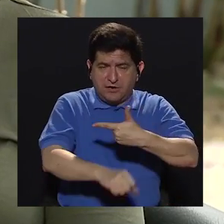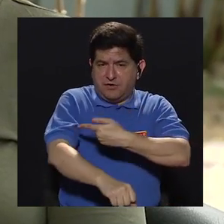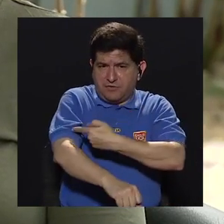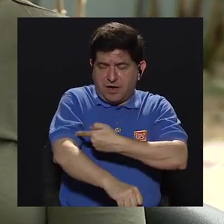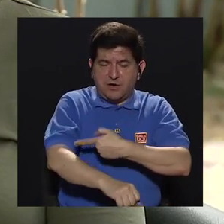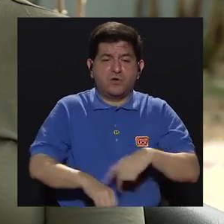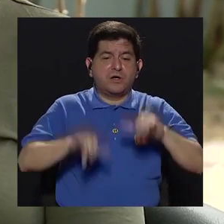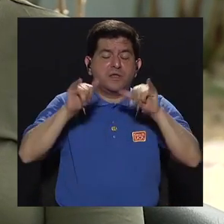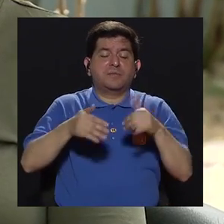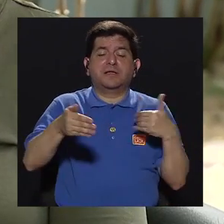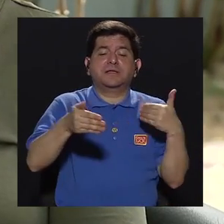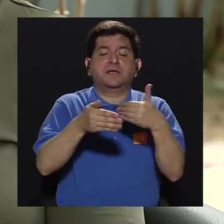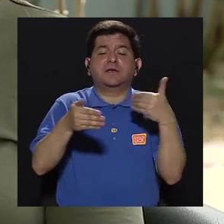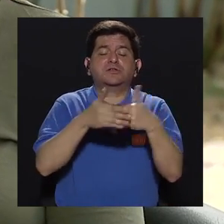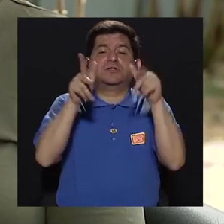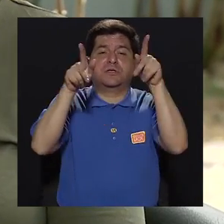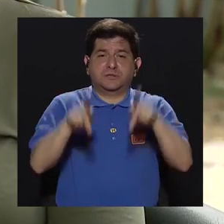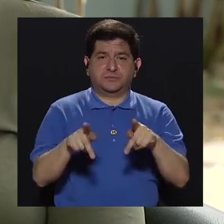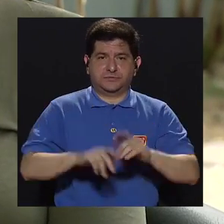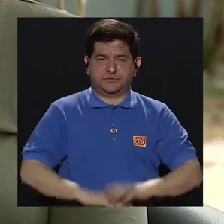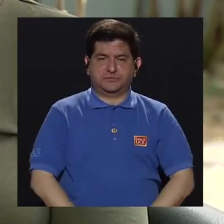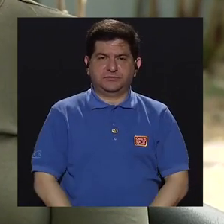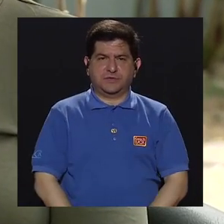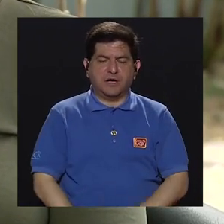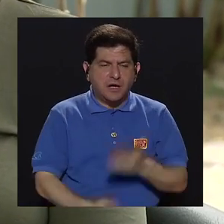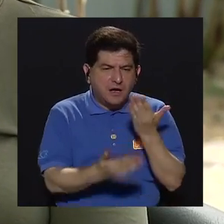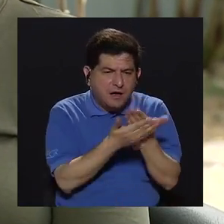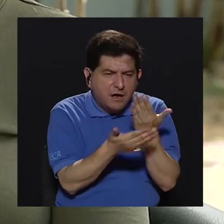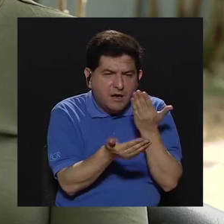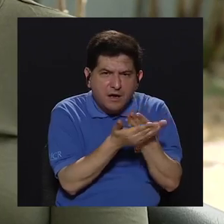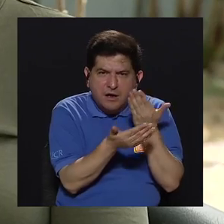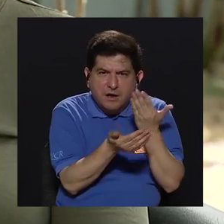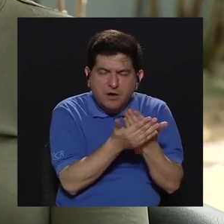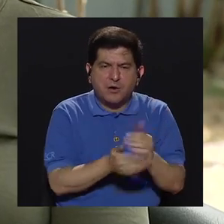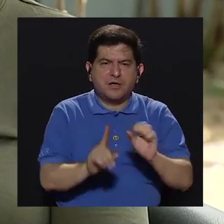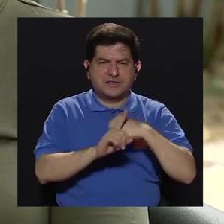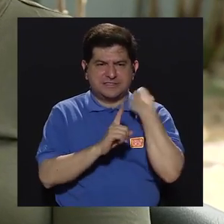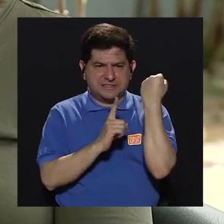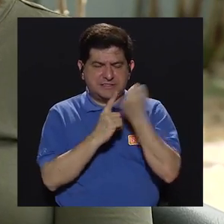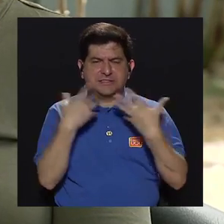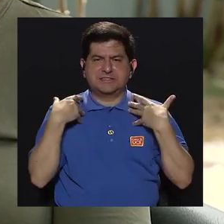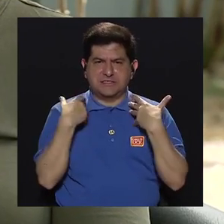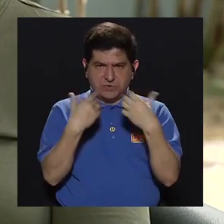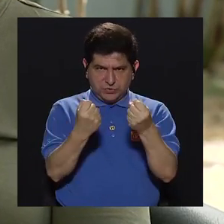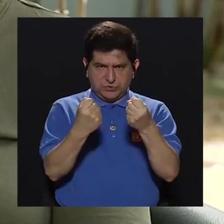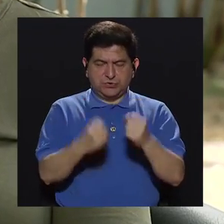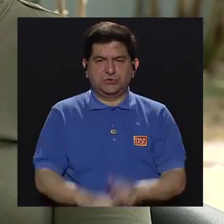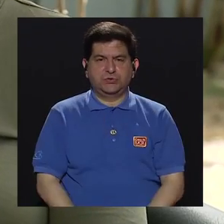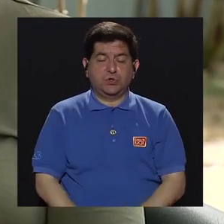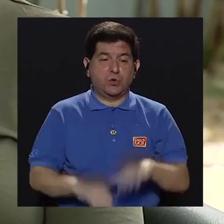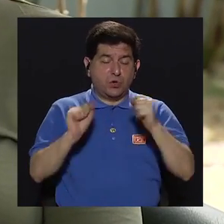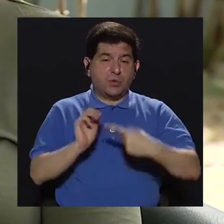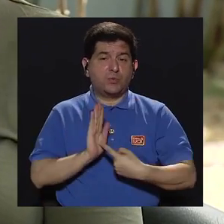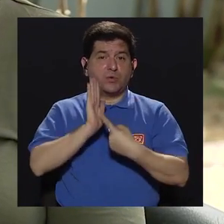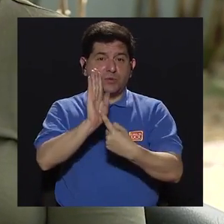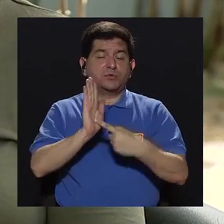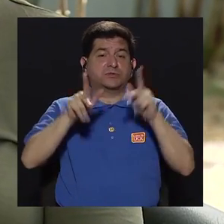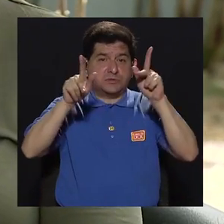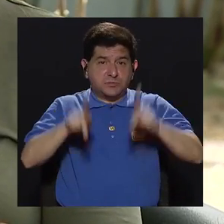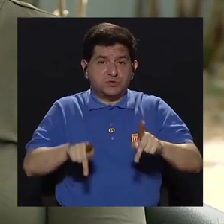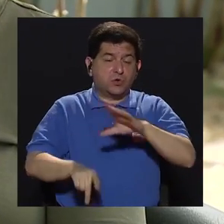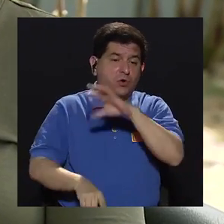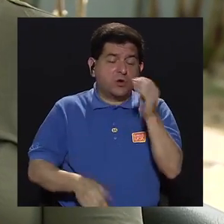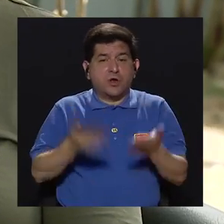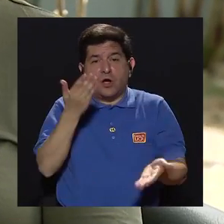ahí presente, estar cerca del usuario, verificar las situaciones de salud que puedan ser manifestadas por la